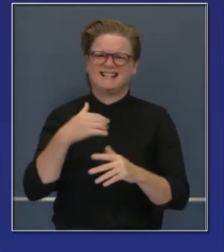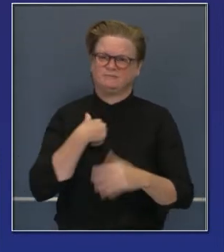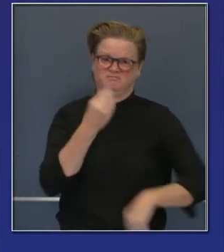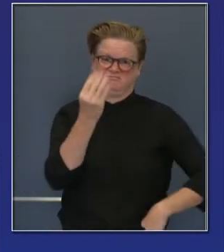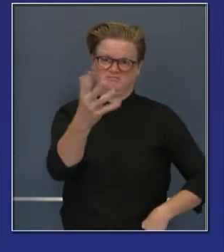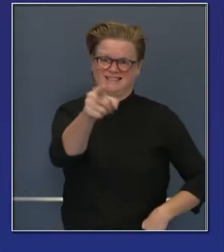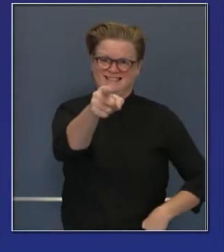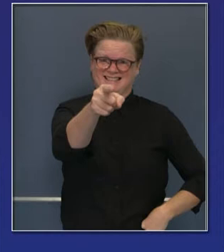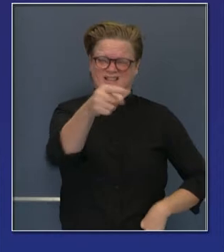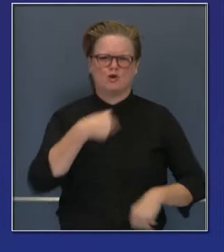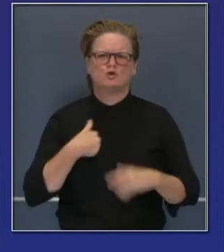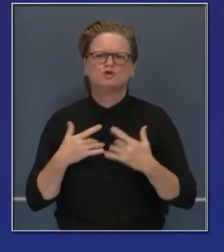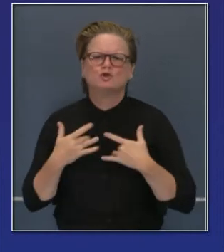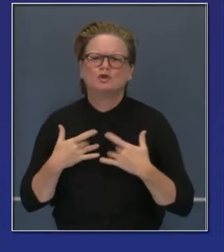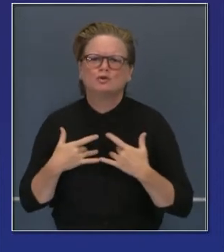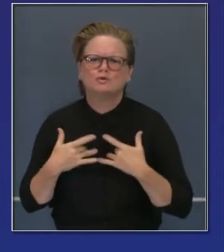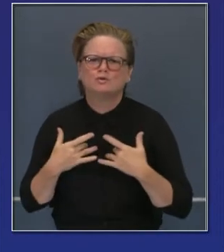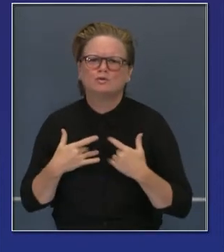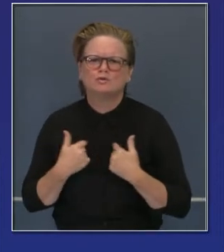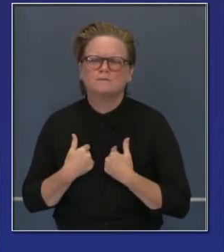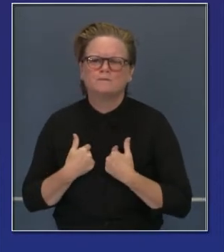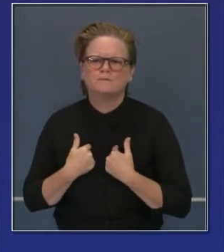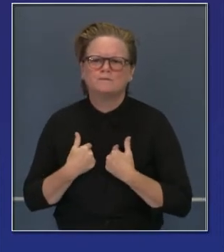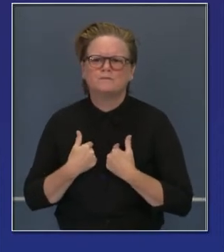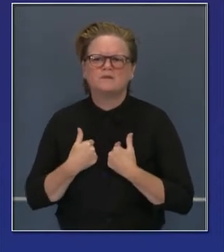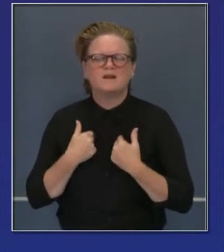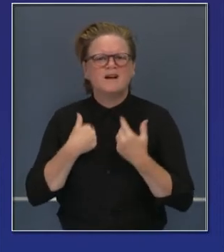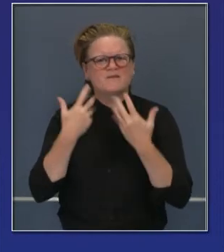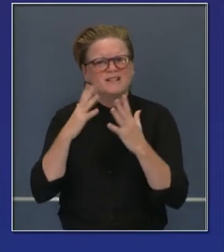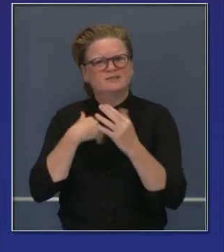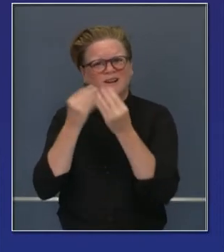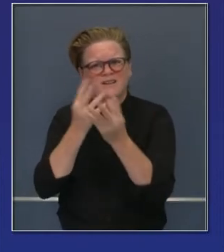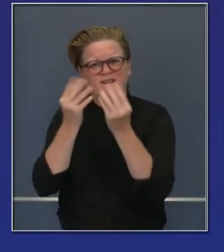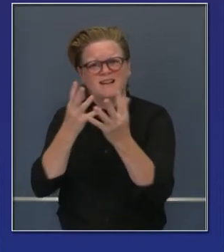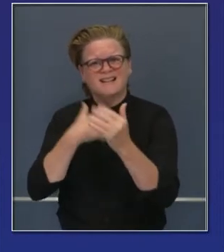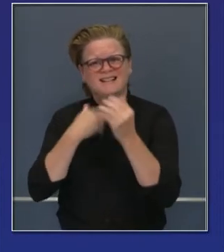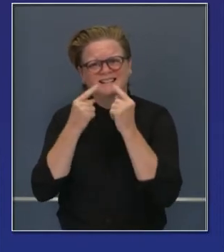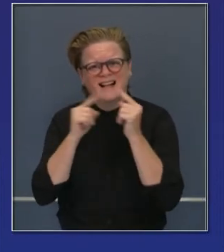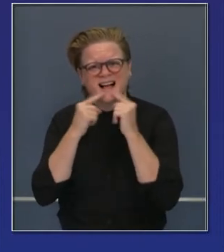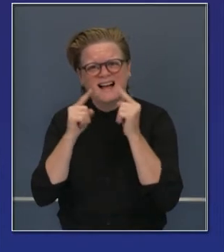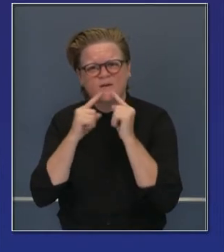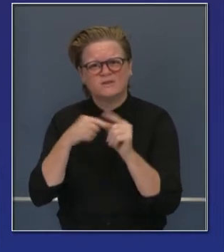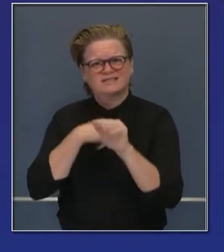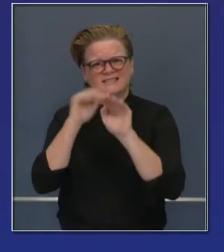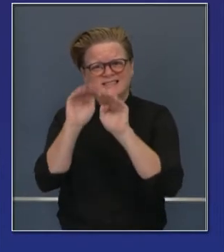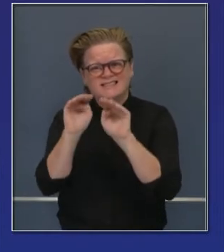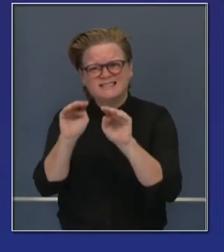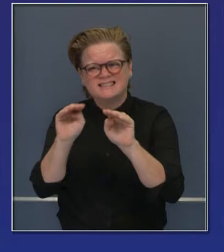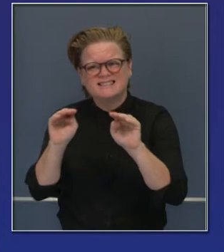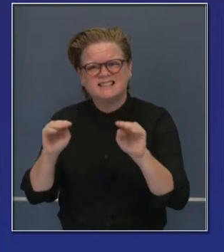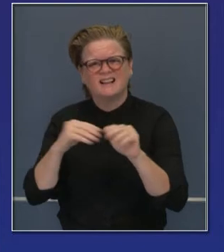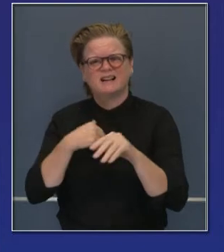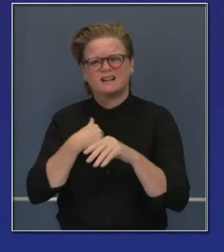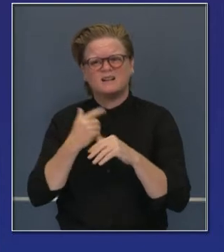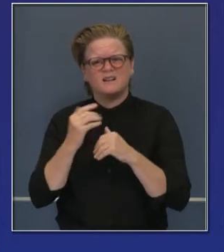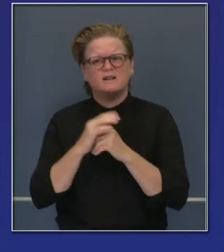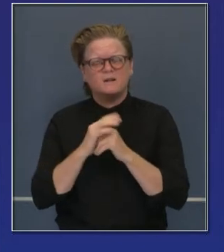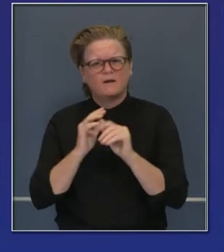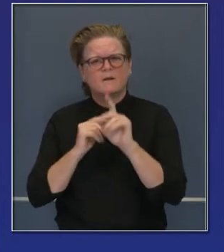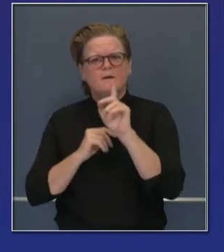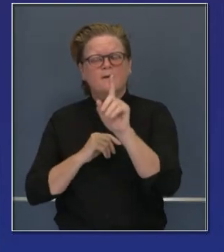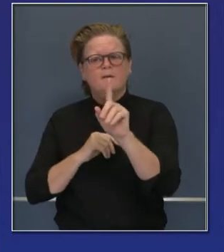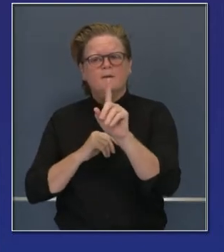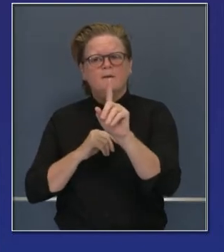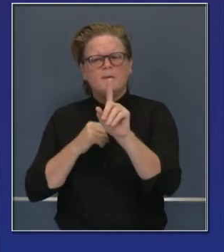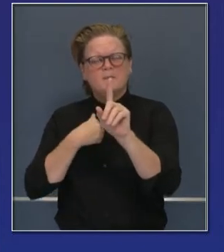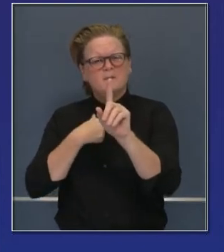preocupación obvia. La razón por la cual hemos hecho algunos anuncios en el estado. En un momento voy a reiterar estos,